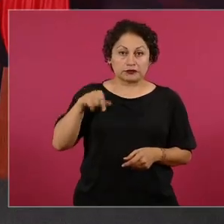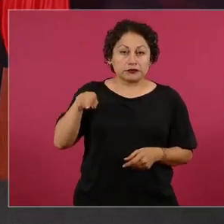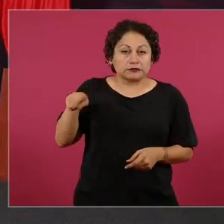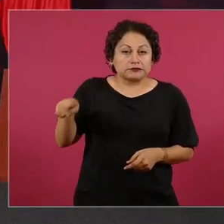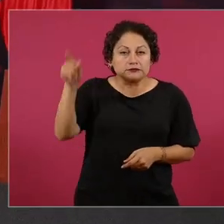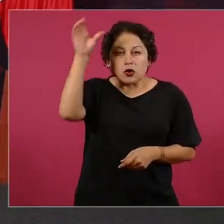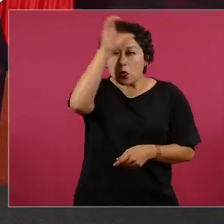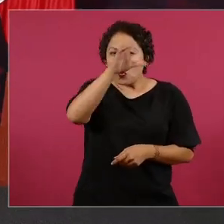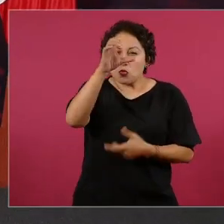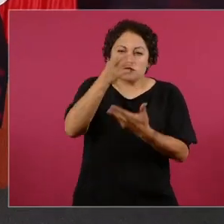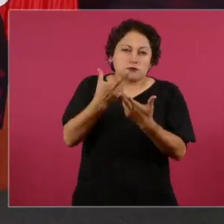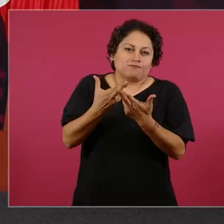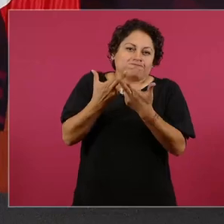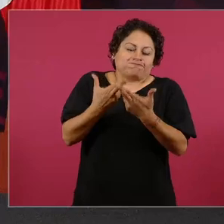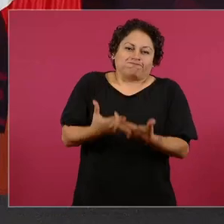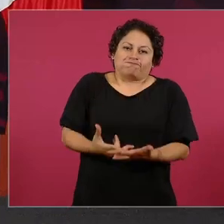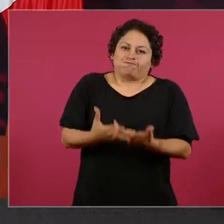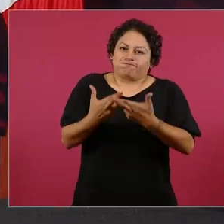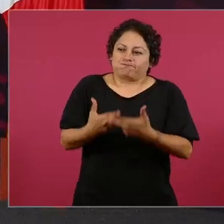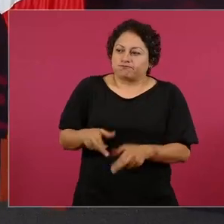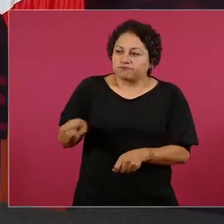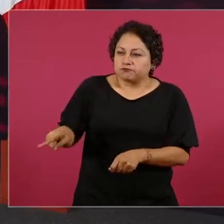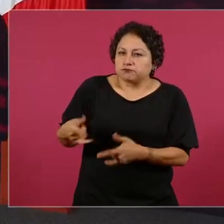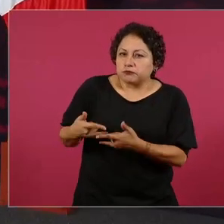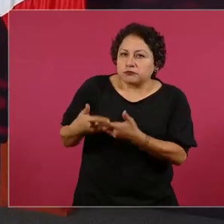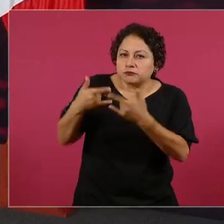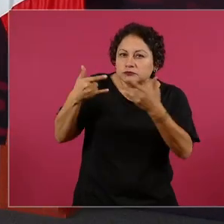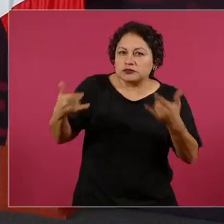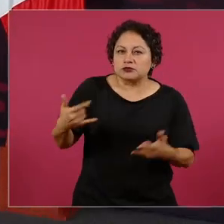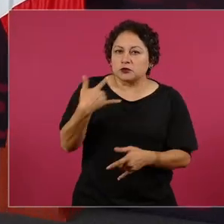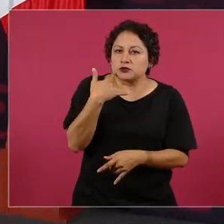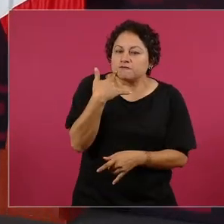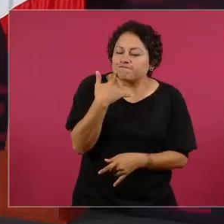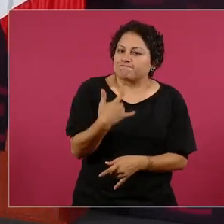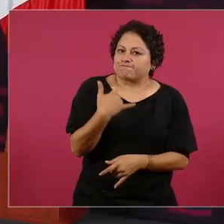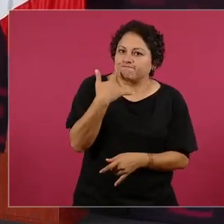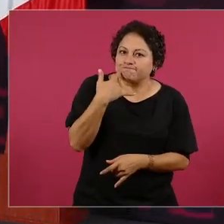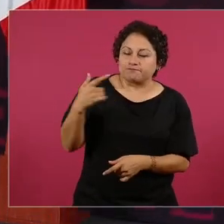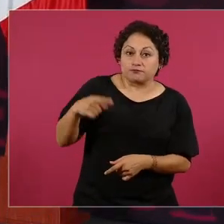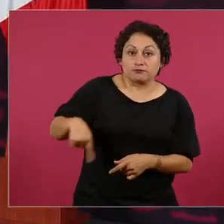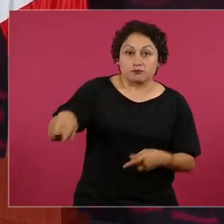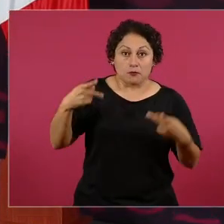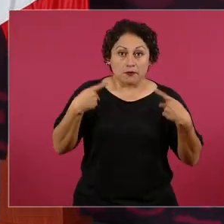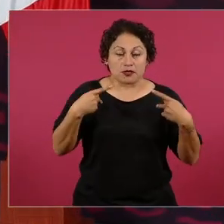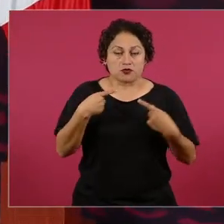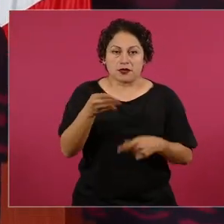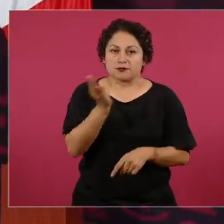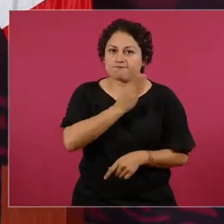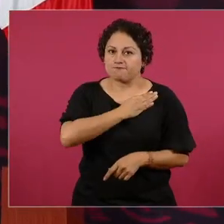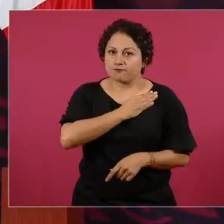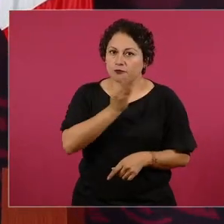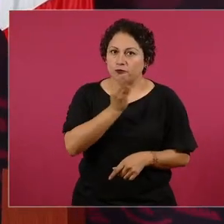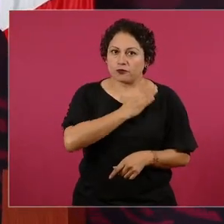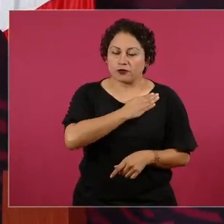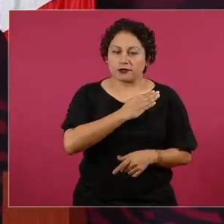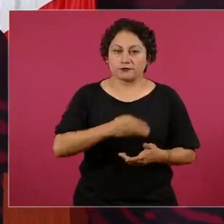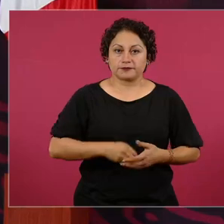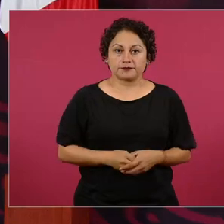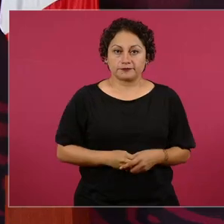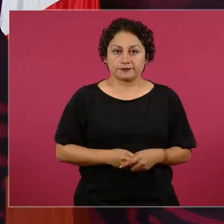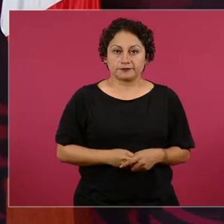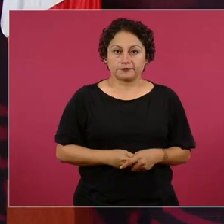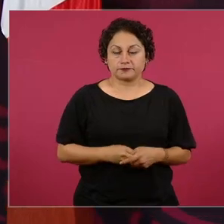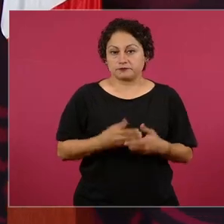un pueblo de lucha, de gente buena que hemos hecho en